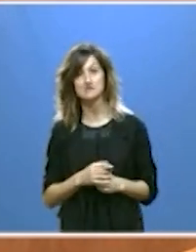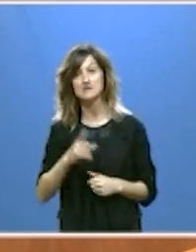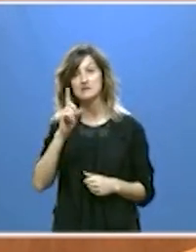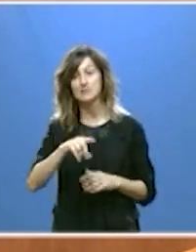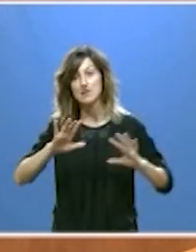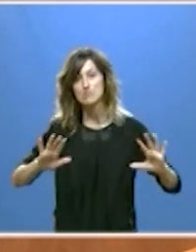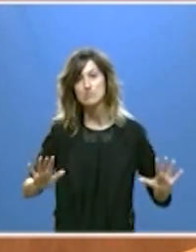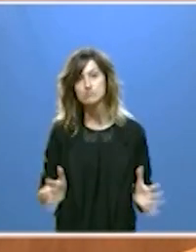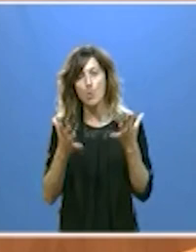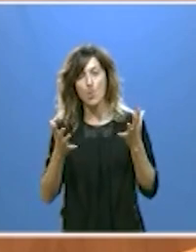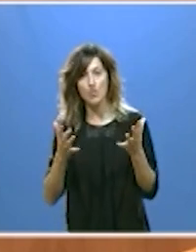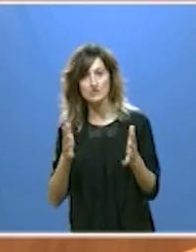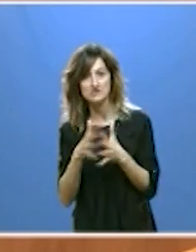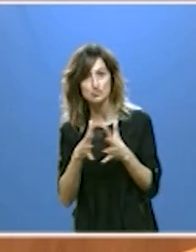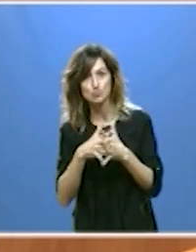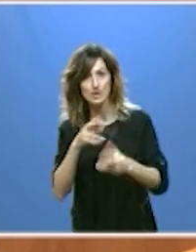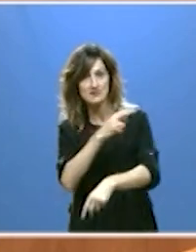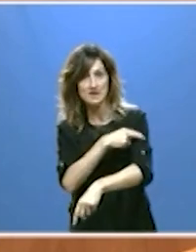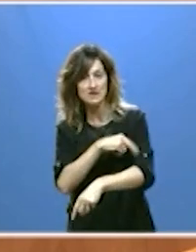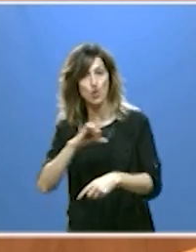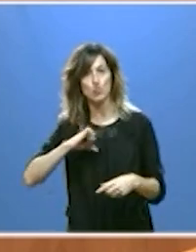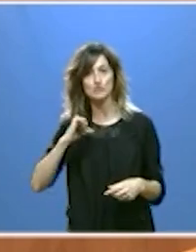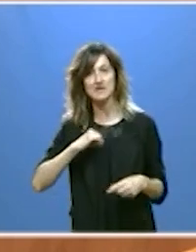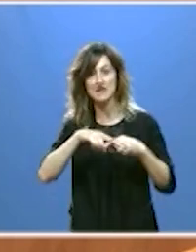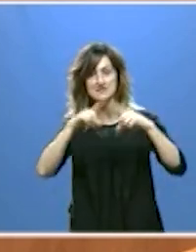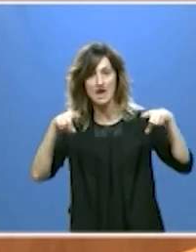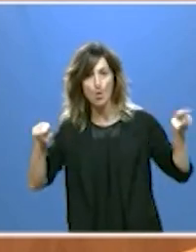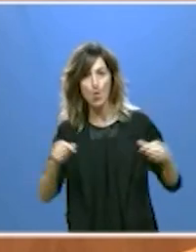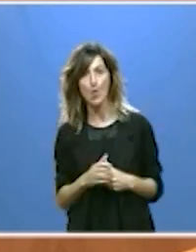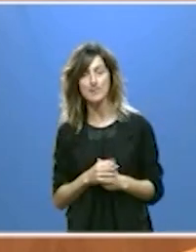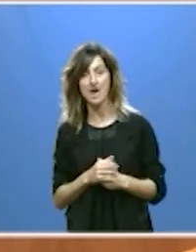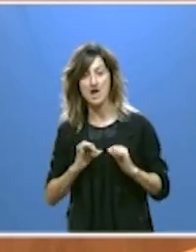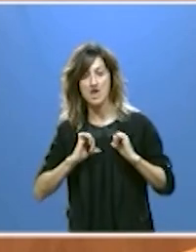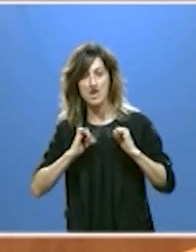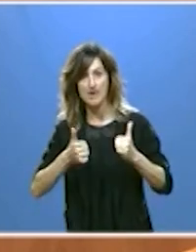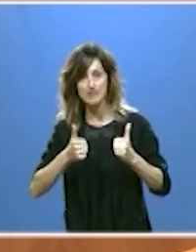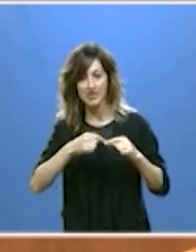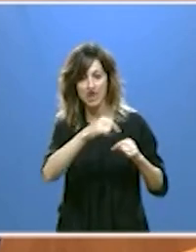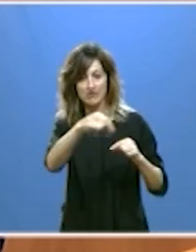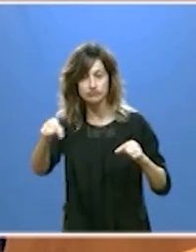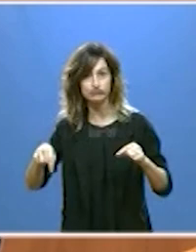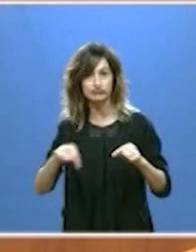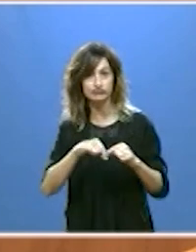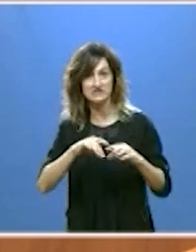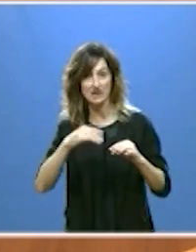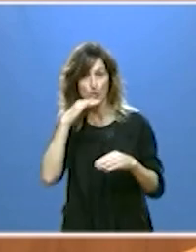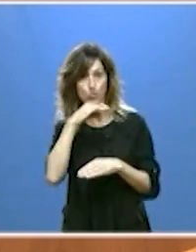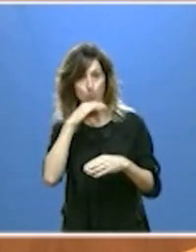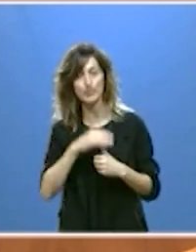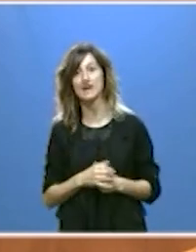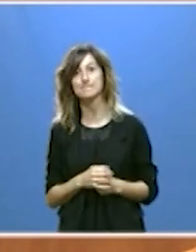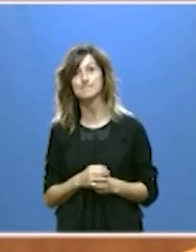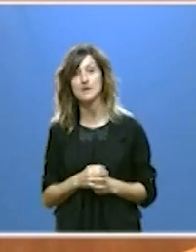impulsando infraestructuras sanitarias como el Hospital de Segovia, comenzará la urbanización de los terrenos en este mes de octubre,